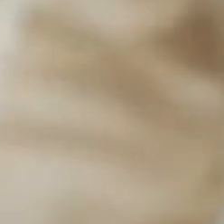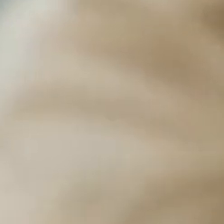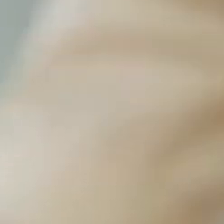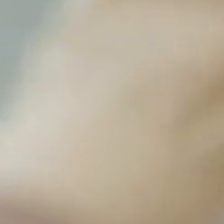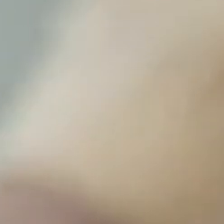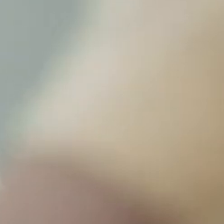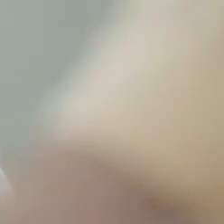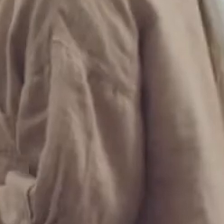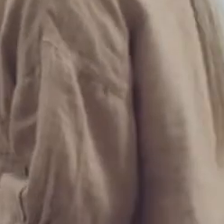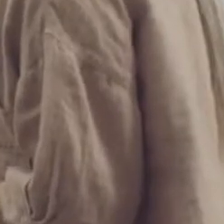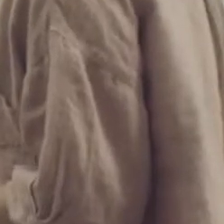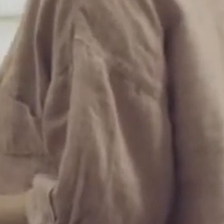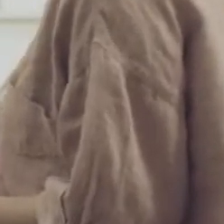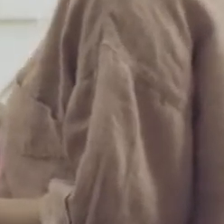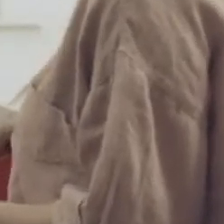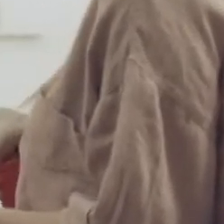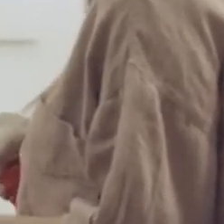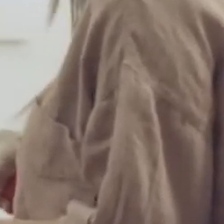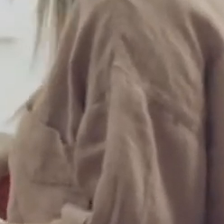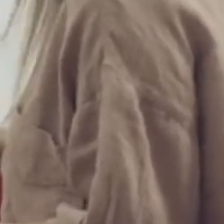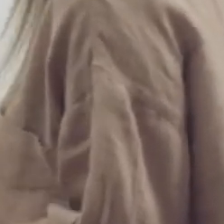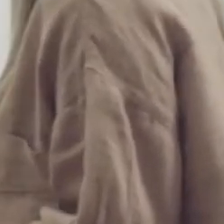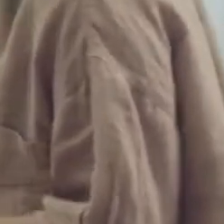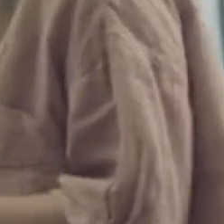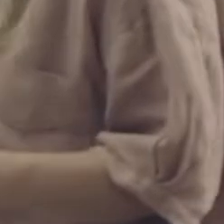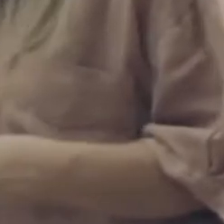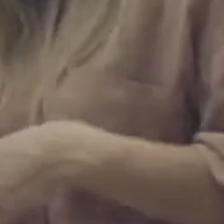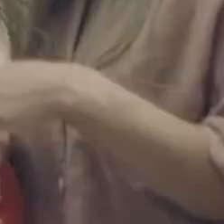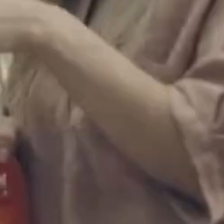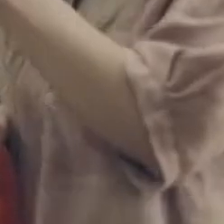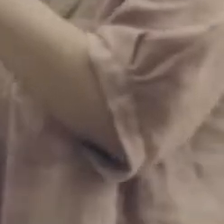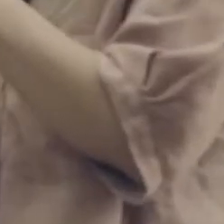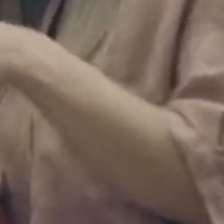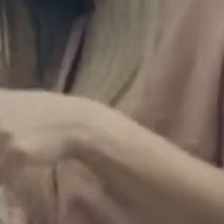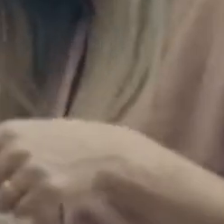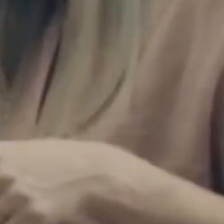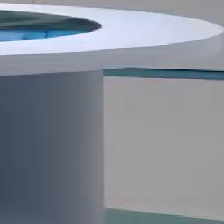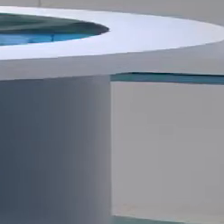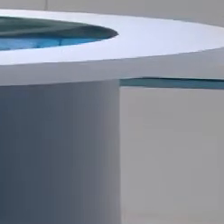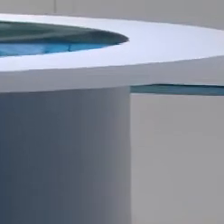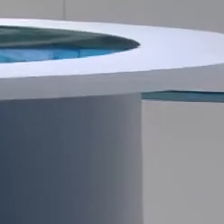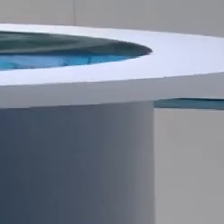de 200 mil colores para compra de víveres. Banco Popular y de desarrollo comunal.